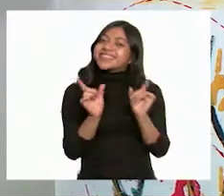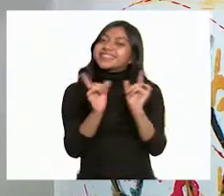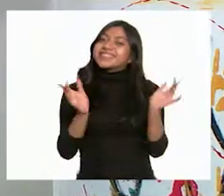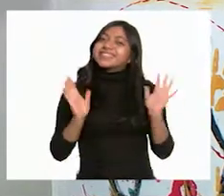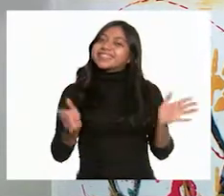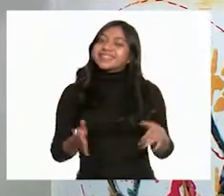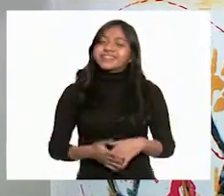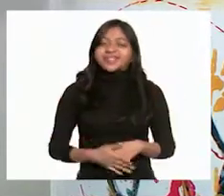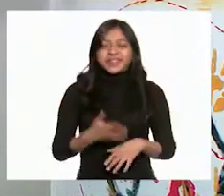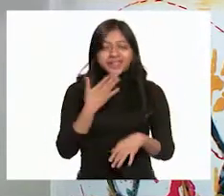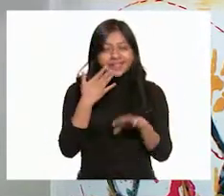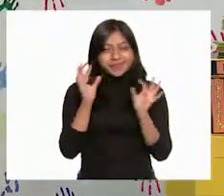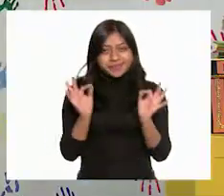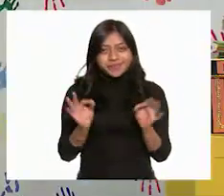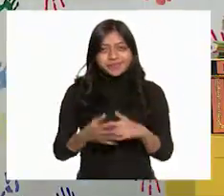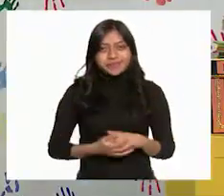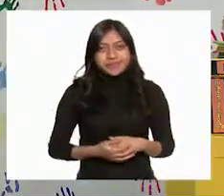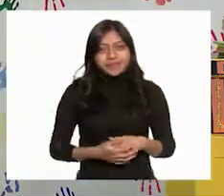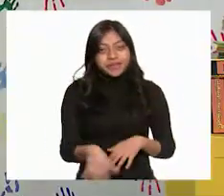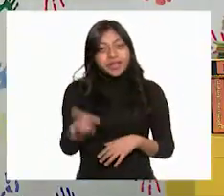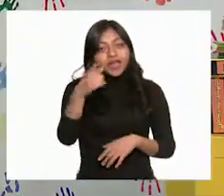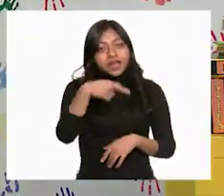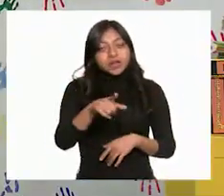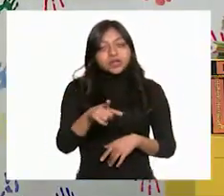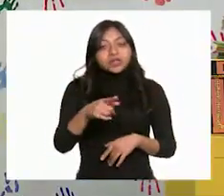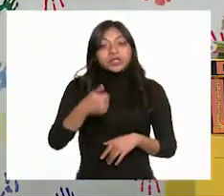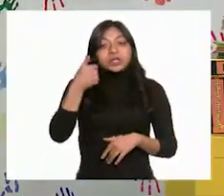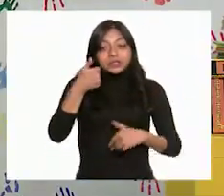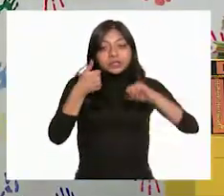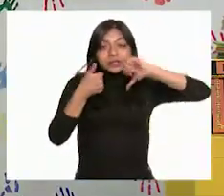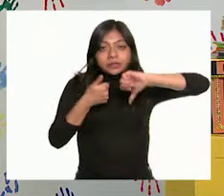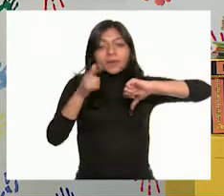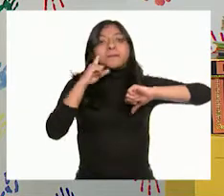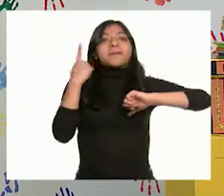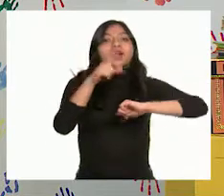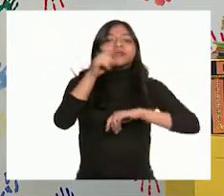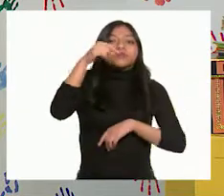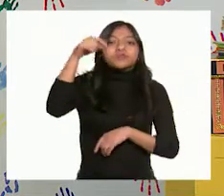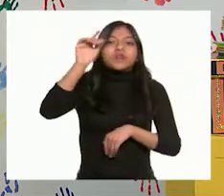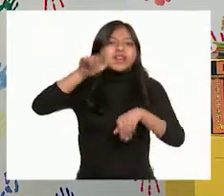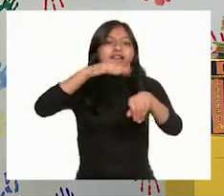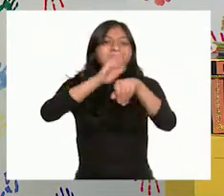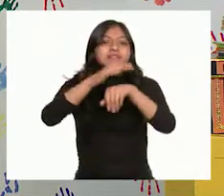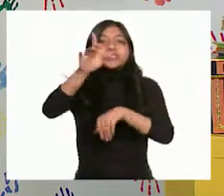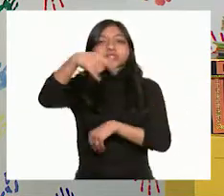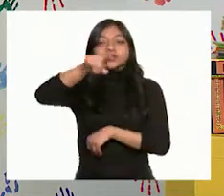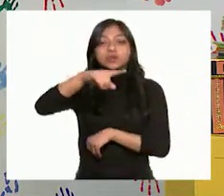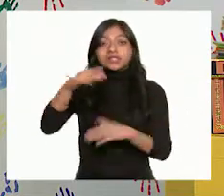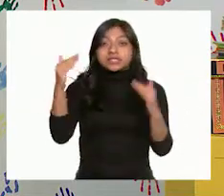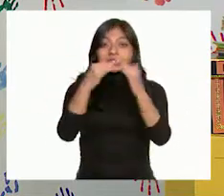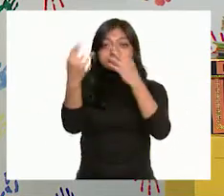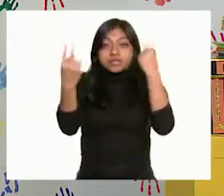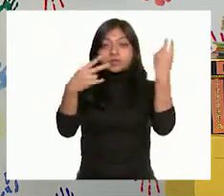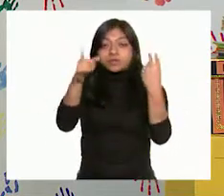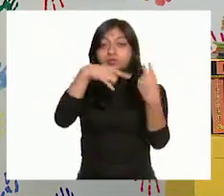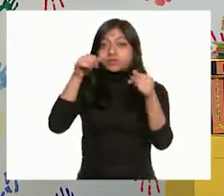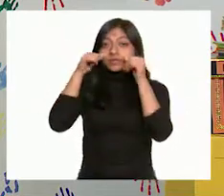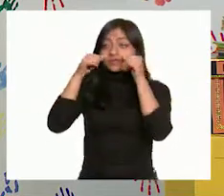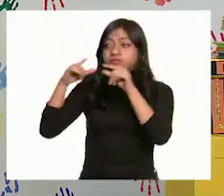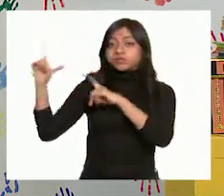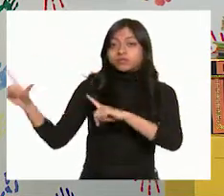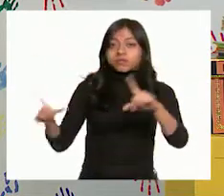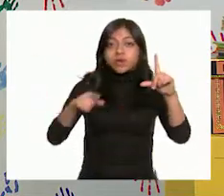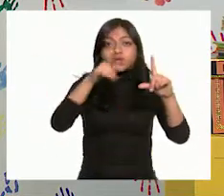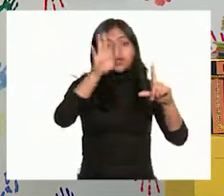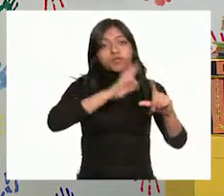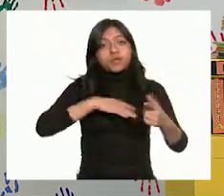Muy bien. Sí, vamos a usar esa paleta de pulgar arriba y pulgar abajo. Los demás en casa cuando escuchen esto pueden